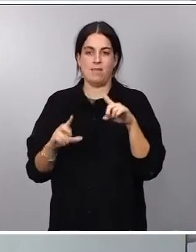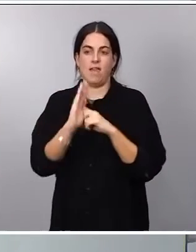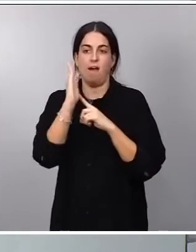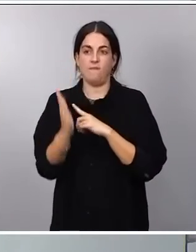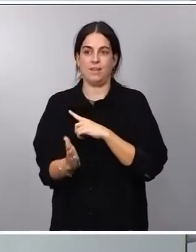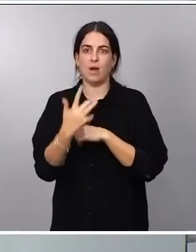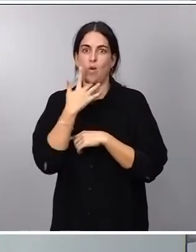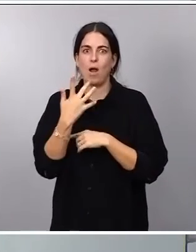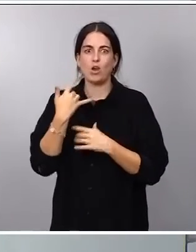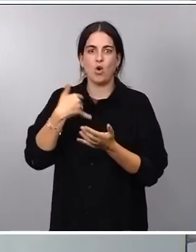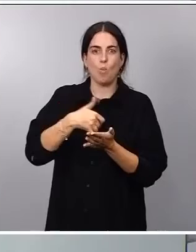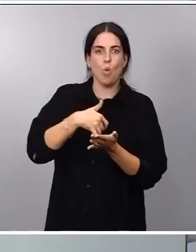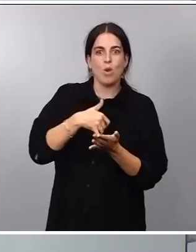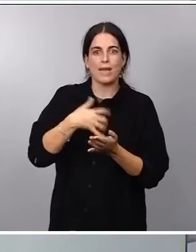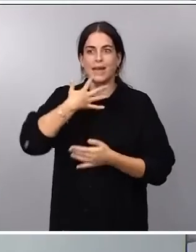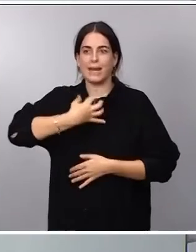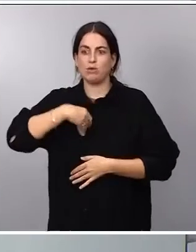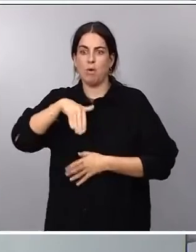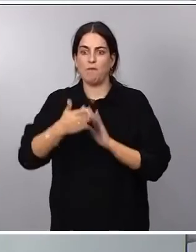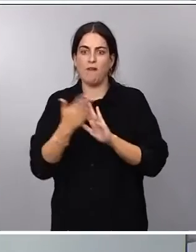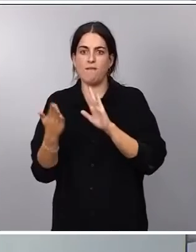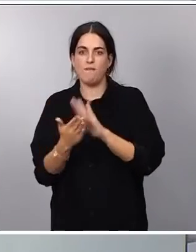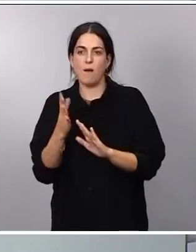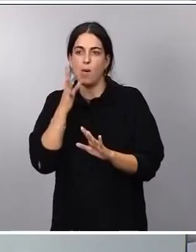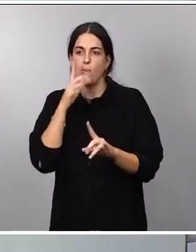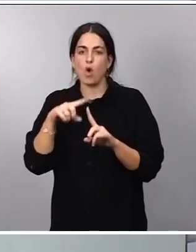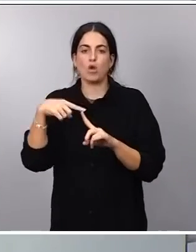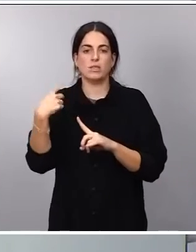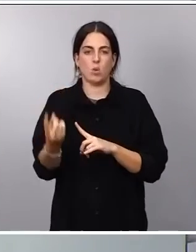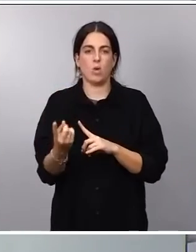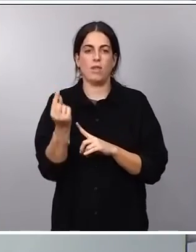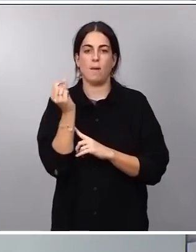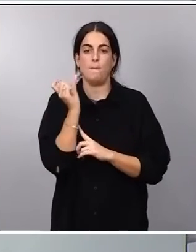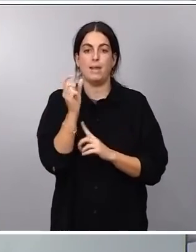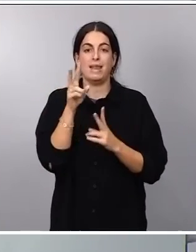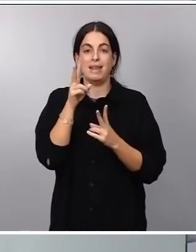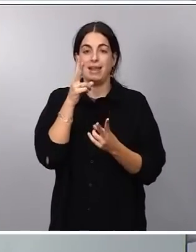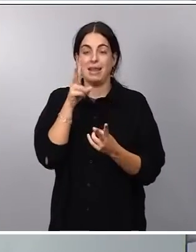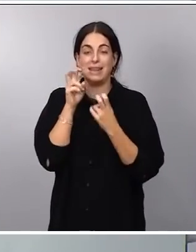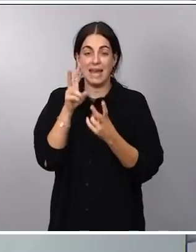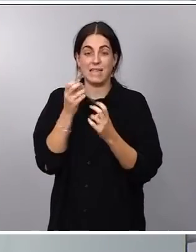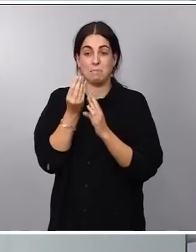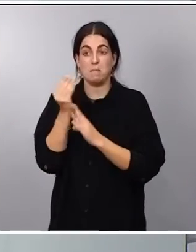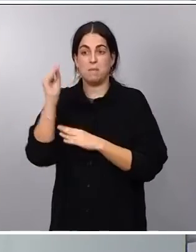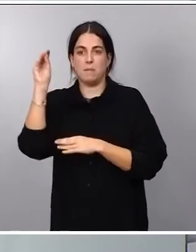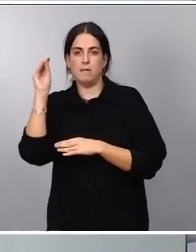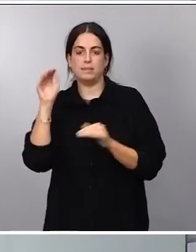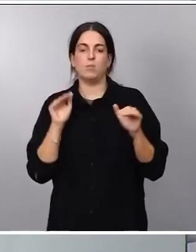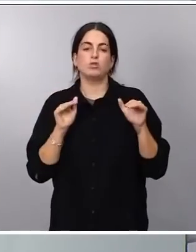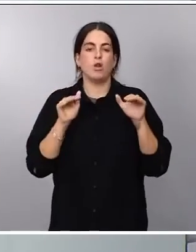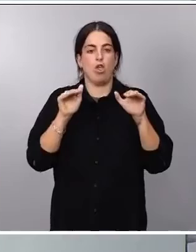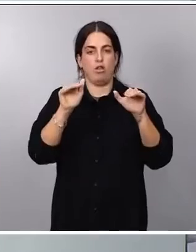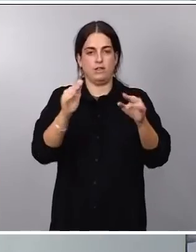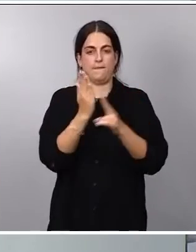vulnerabilidad como consecuencia de la acelerada subida de los tipos de interés. Esas son las dos vías en las que estamos